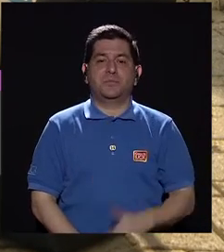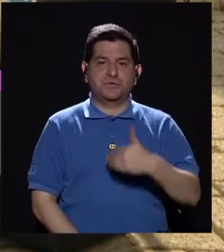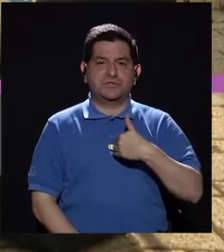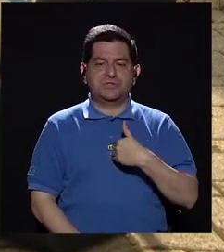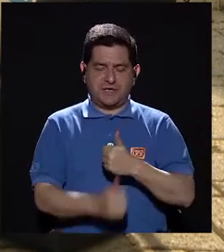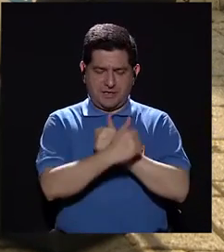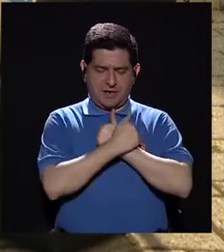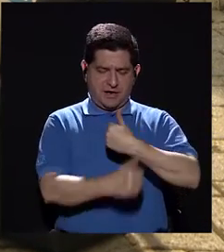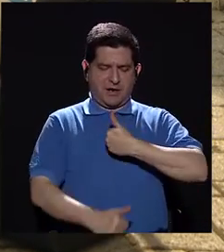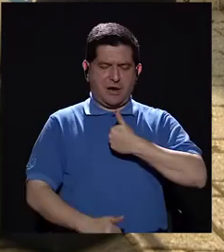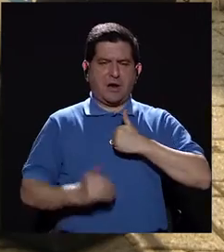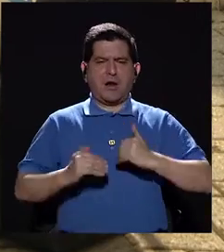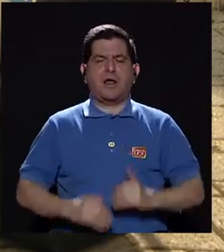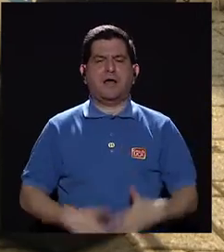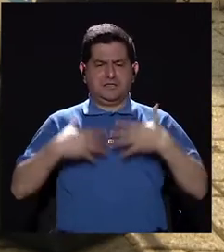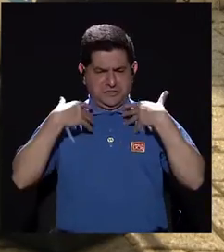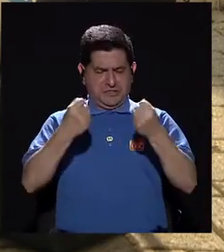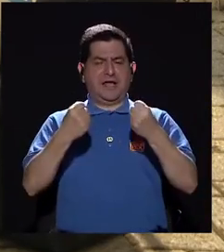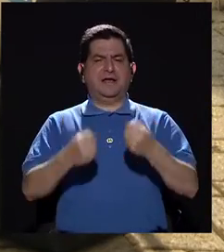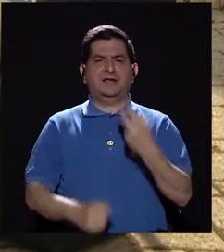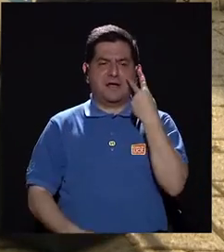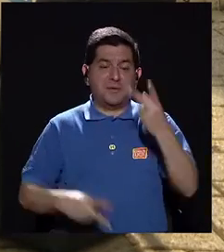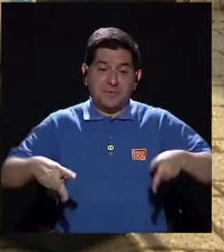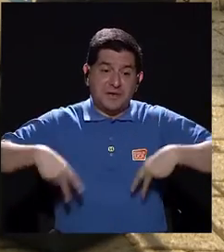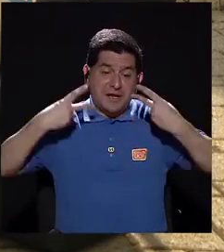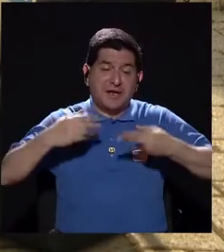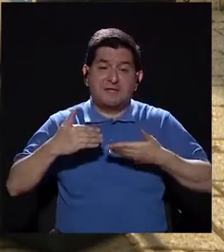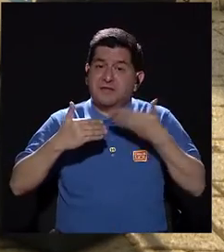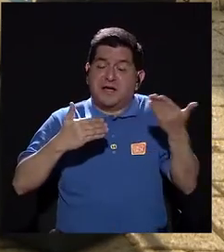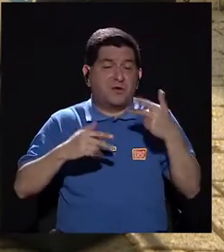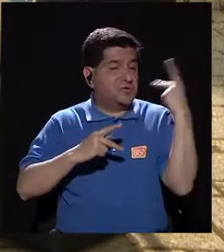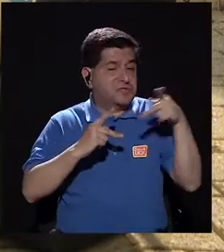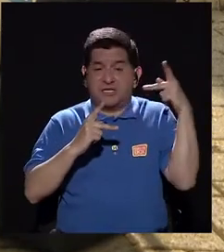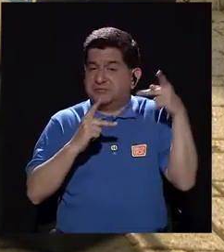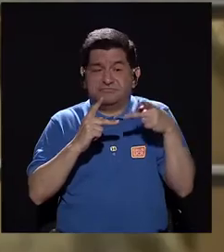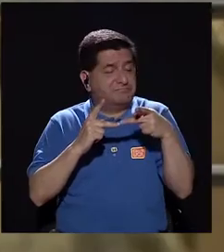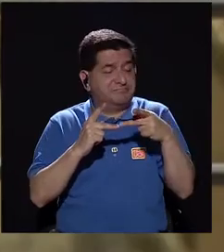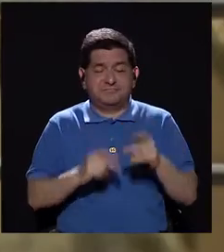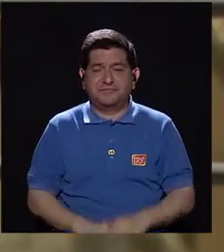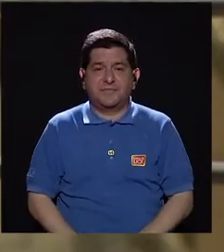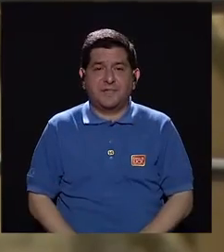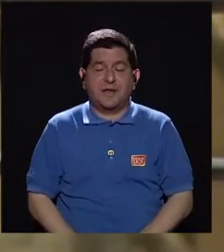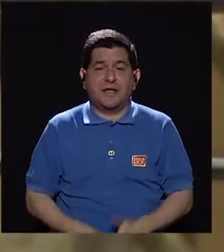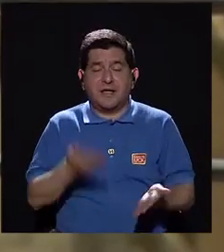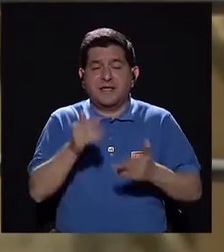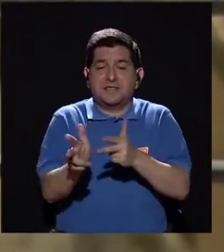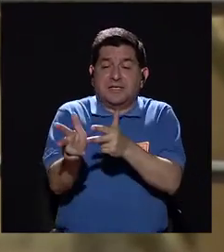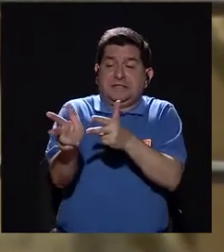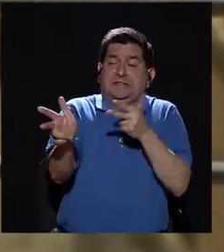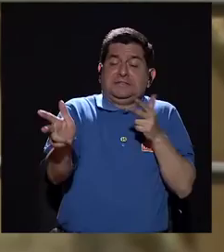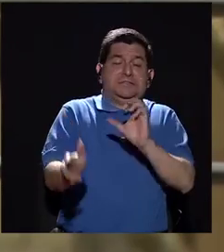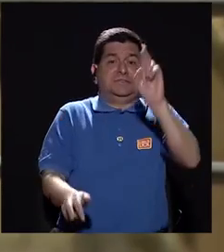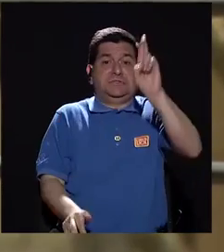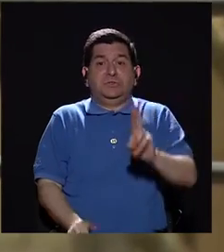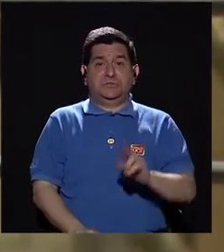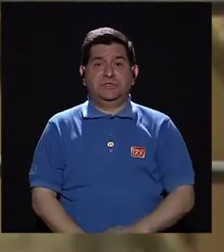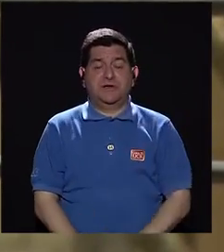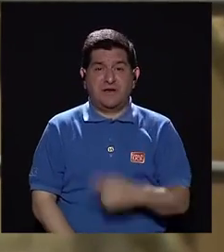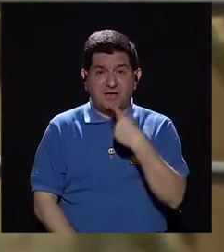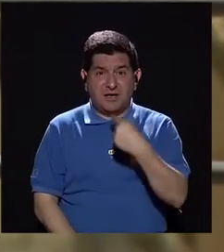tener una autoestima más sana, vamos a ver la vida de que hay veces las cosas no son perfectas. Y por ejemplo, las presas en Costa Rica.